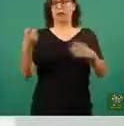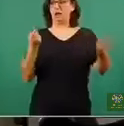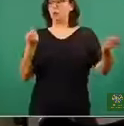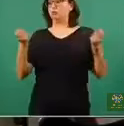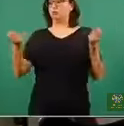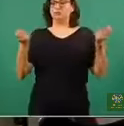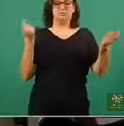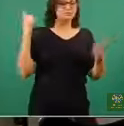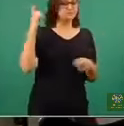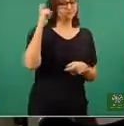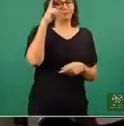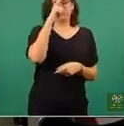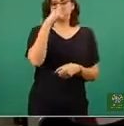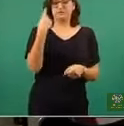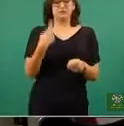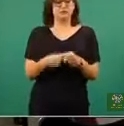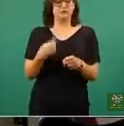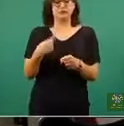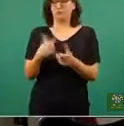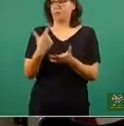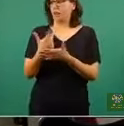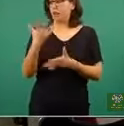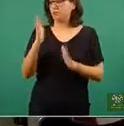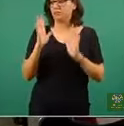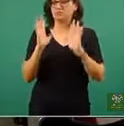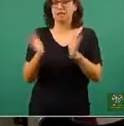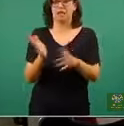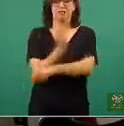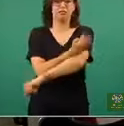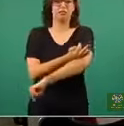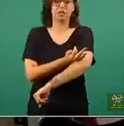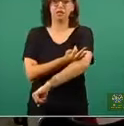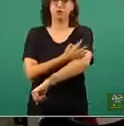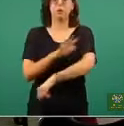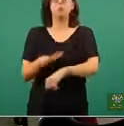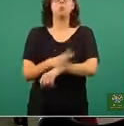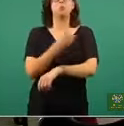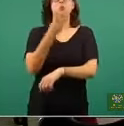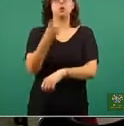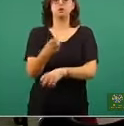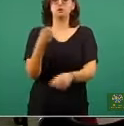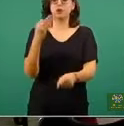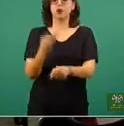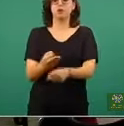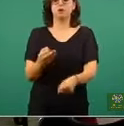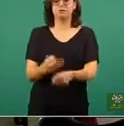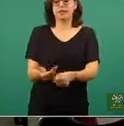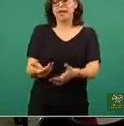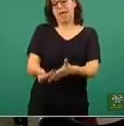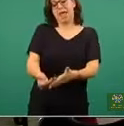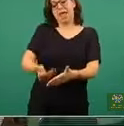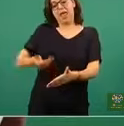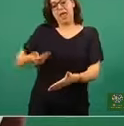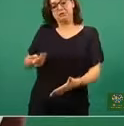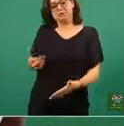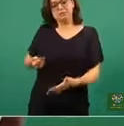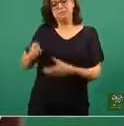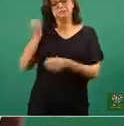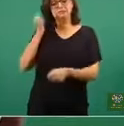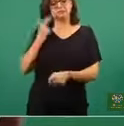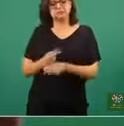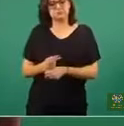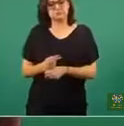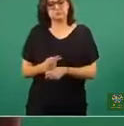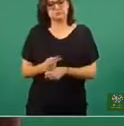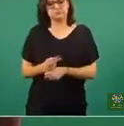operar este tipo de intervenciones. Por eso la intención que estamos teniendo y ante el riesgo, obviamente, de lo que se ha